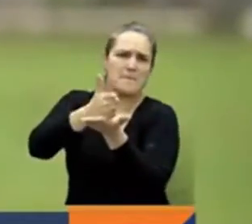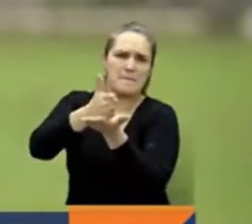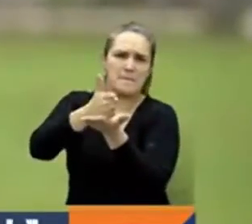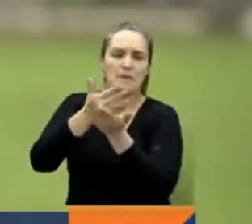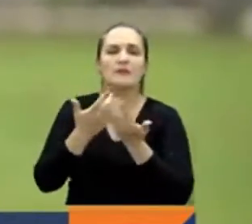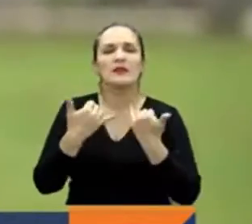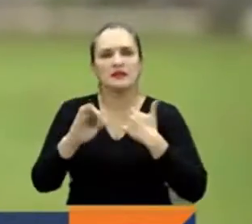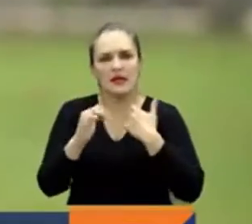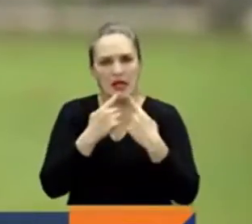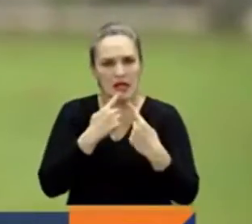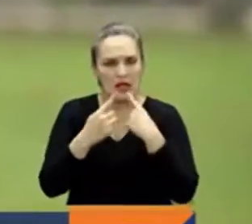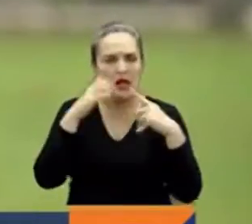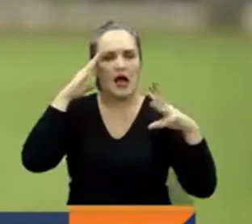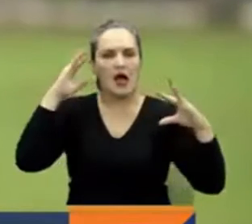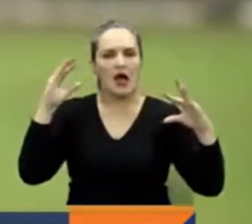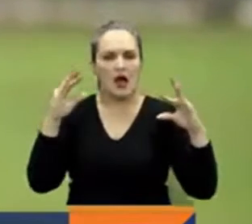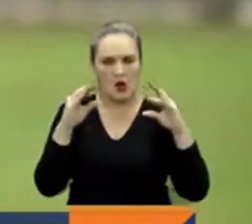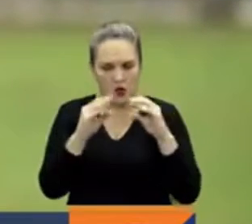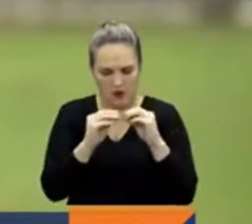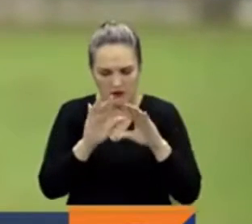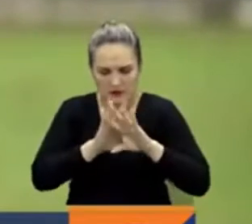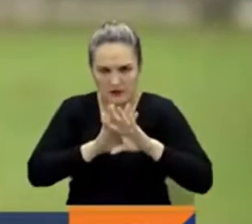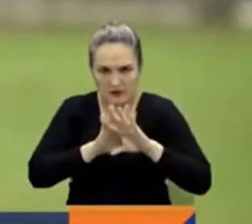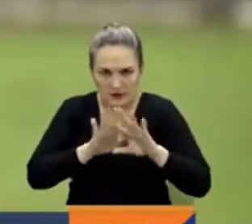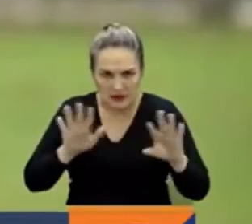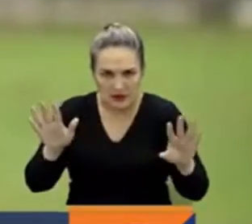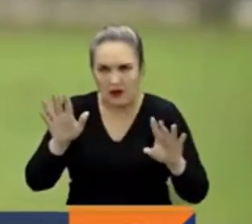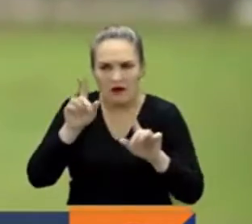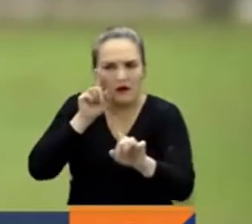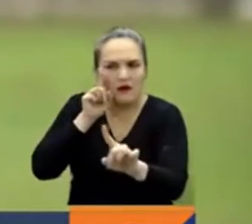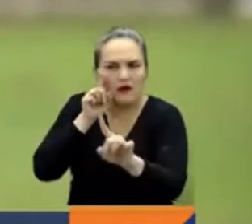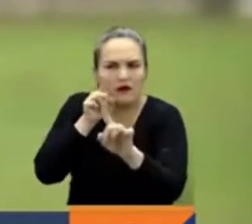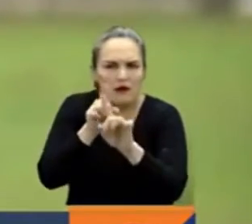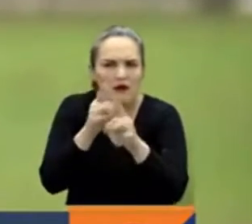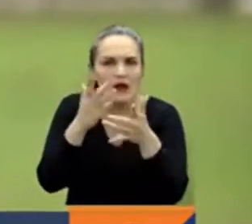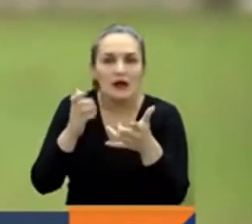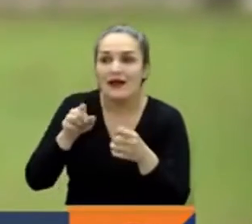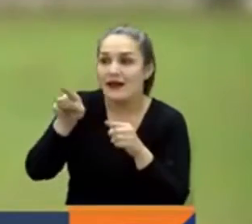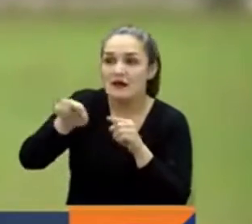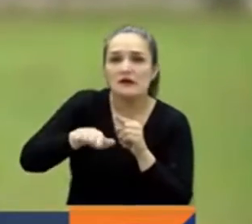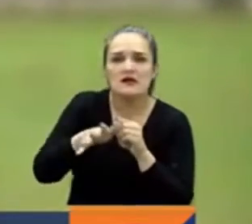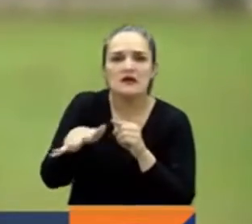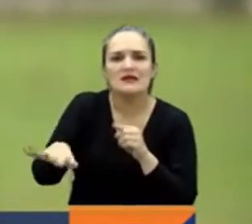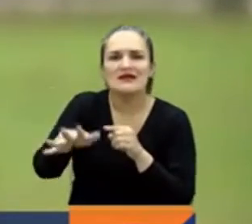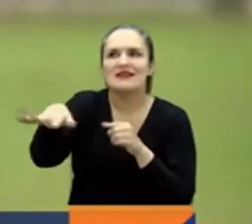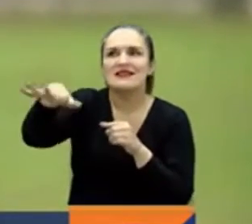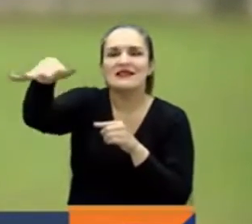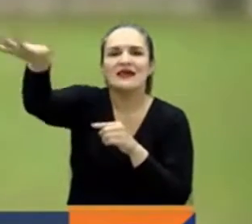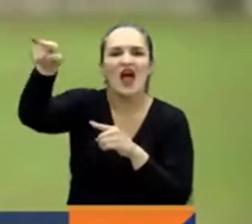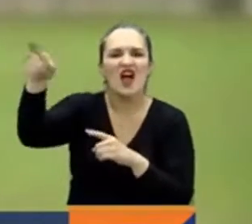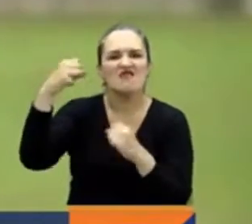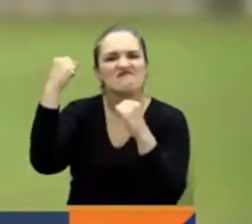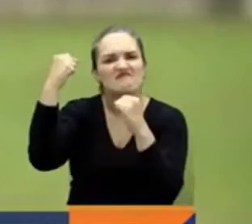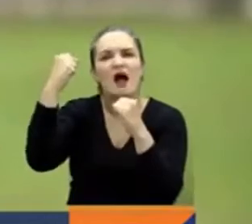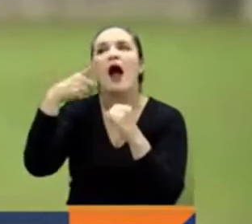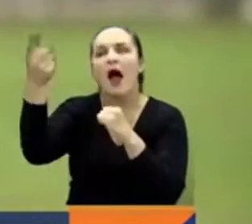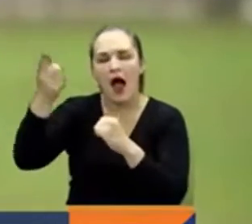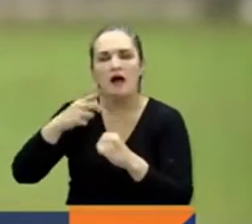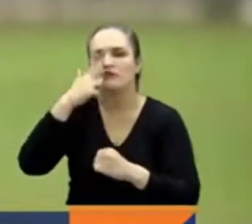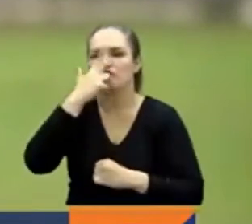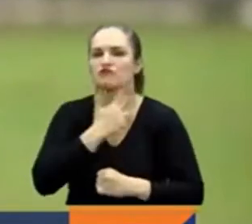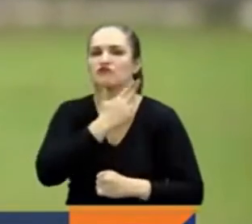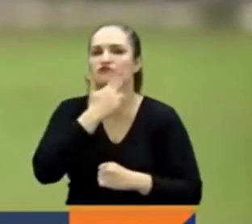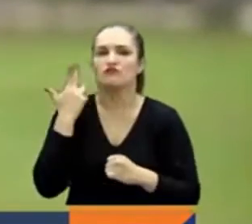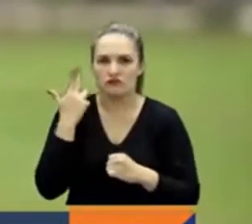unos acuerdos orientados a realizar la intervención de la vía en el contrato que tiene firmado